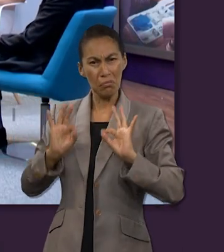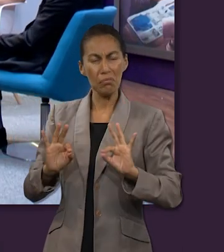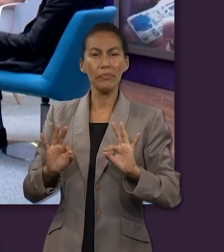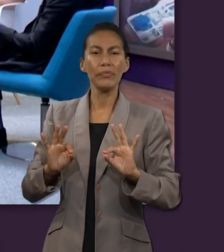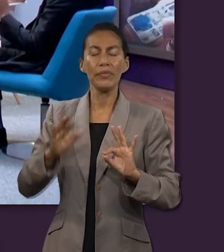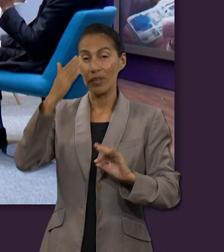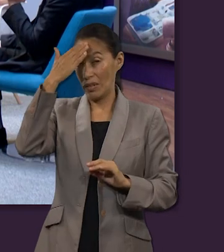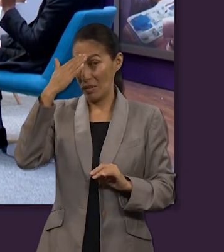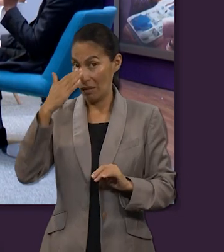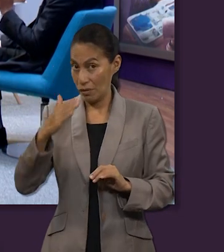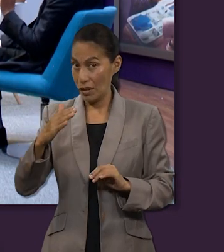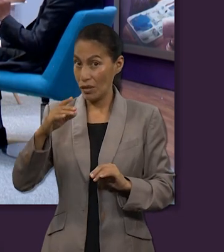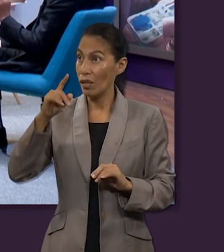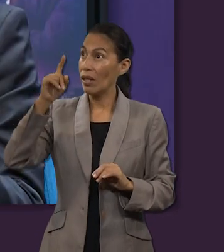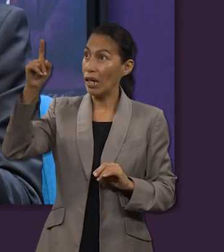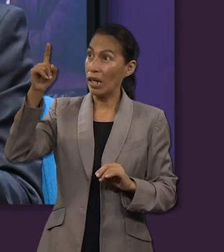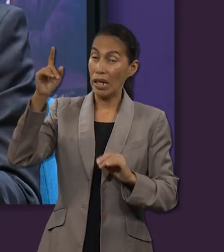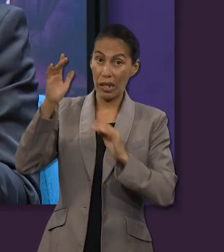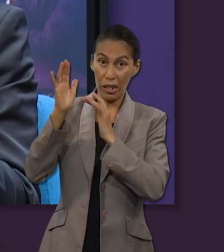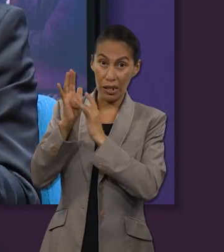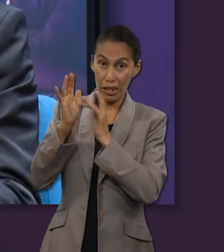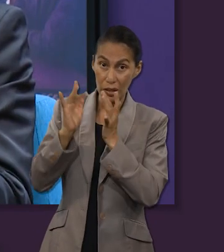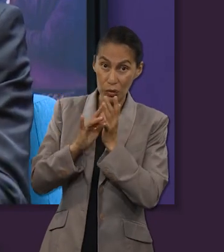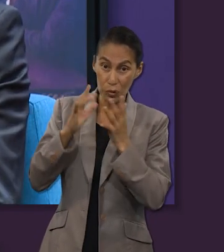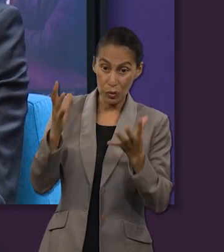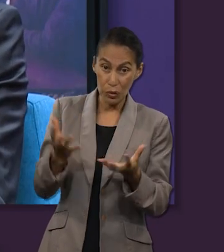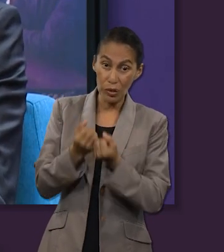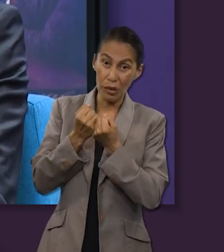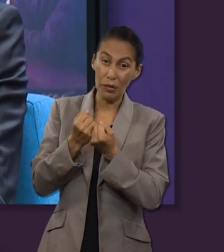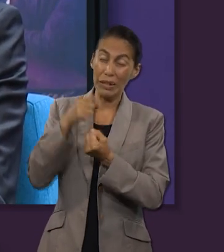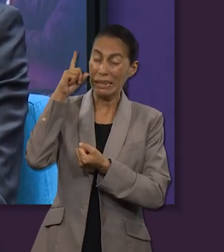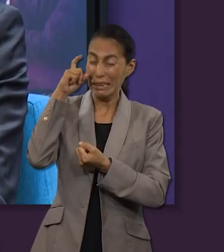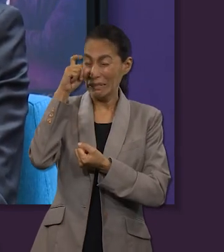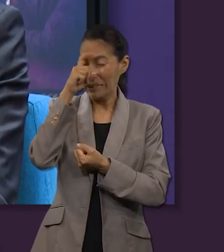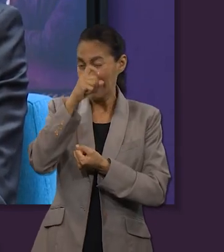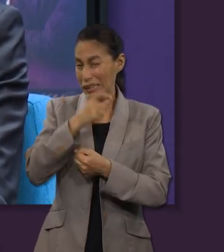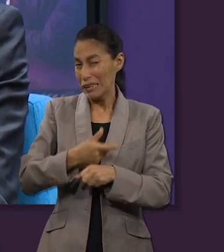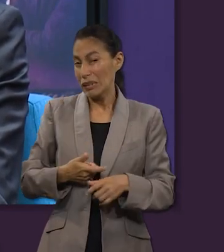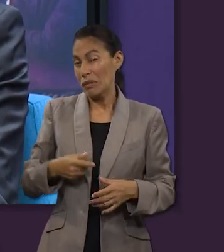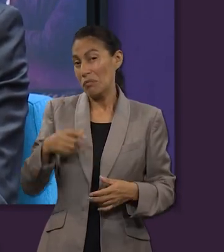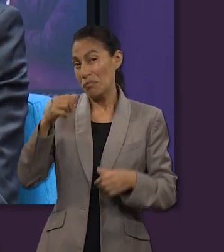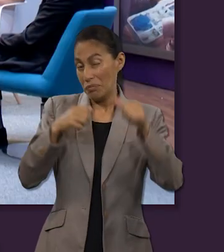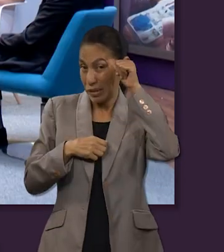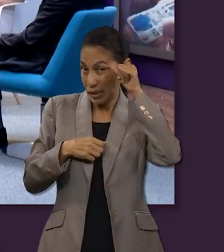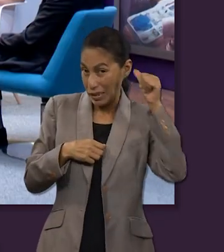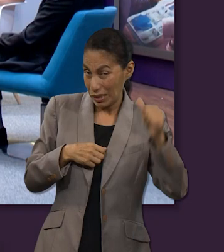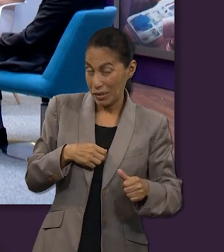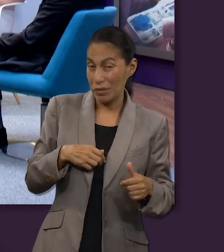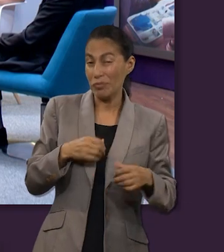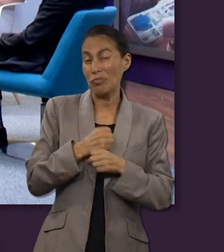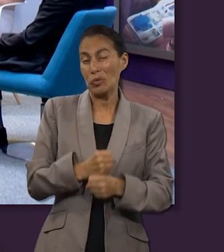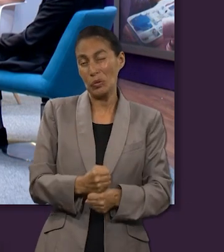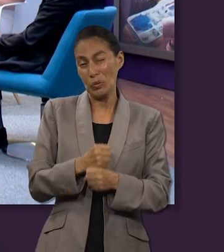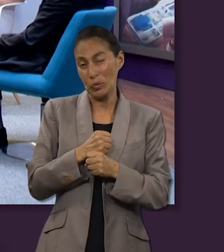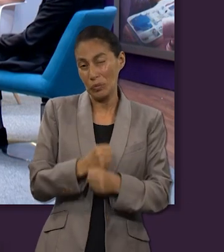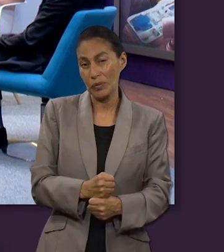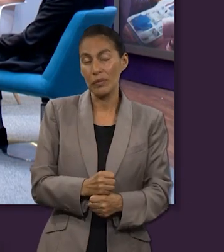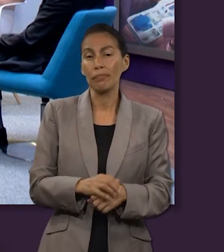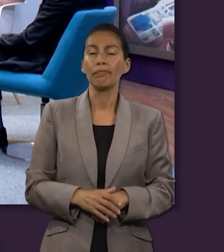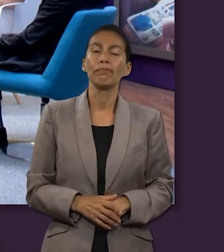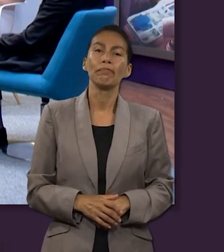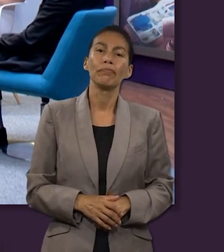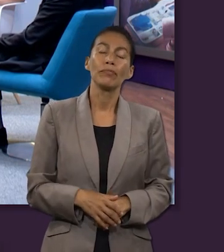libertad pero con el recordatorio de lo caro que puede ser el pecado gracias por medio del